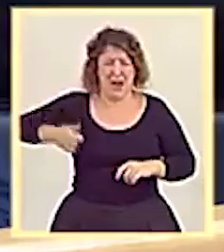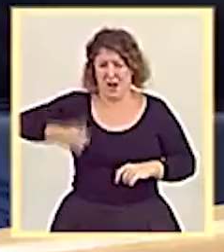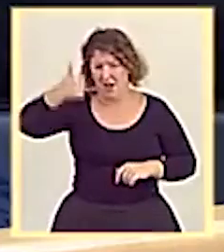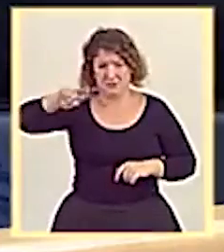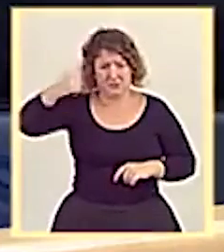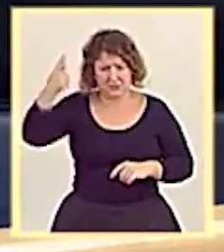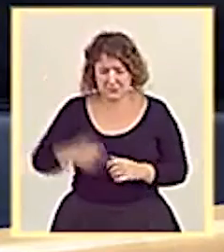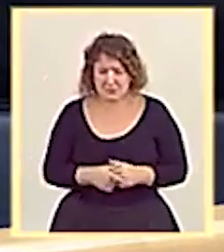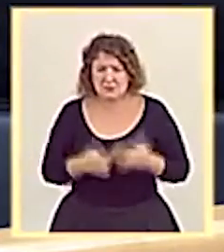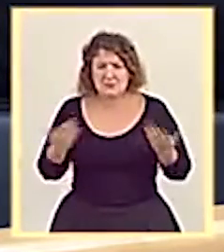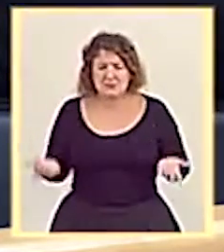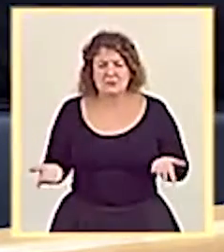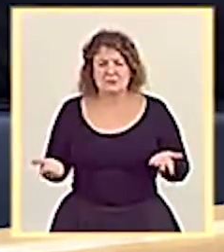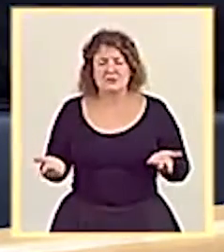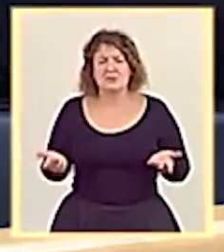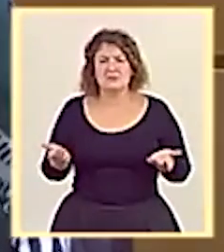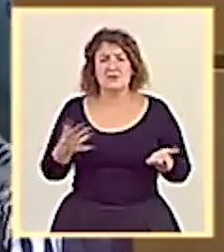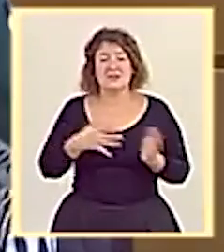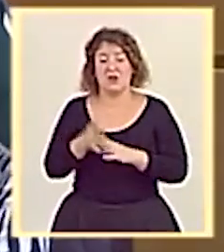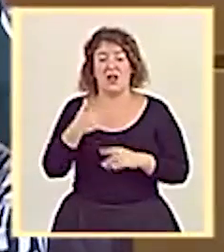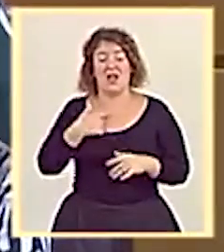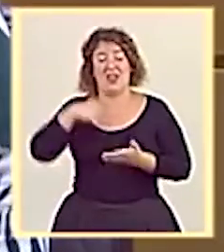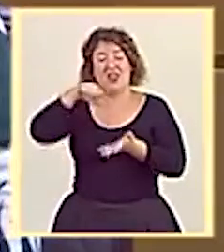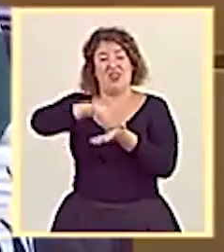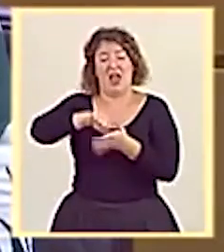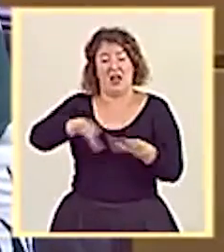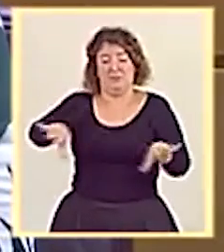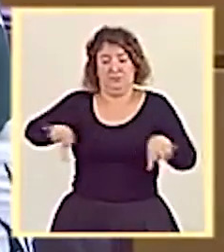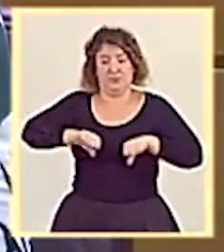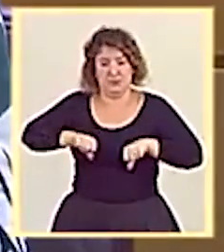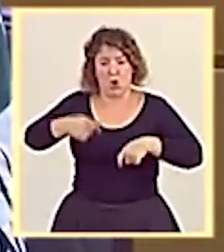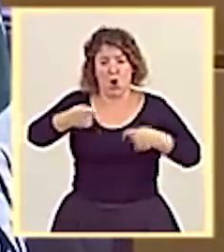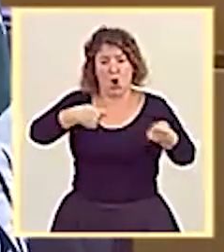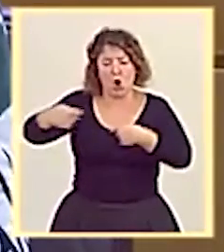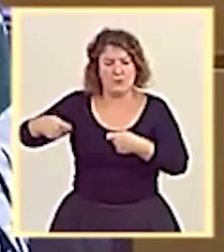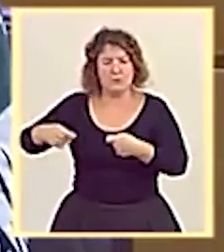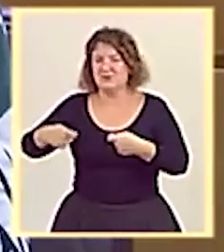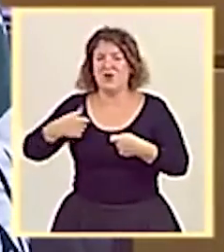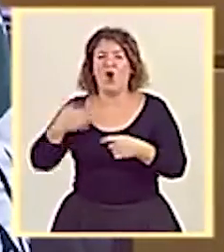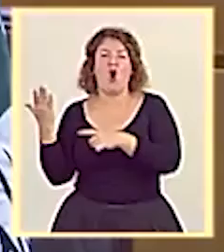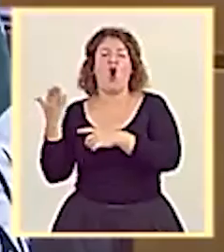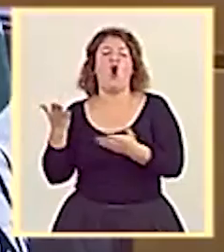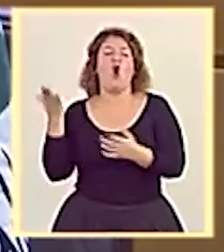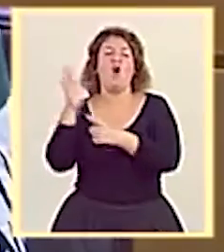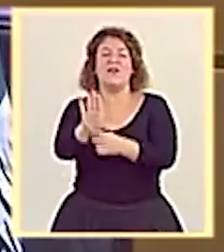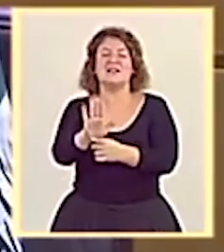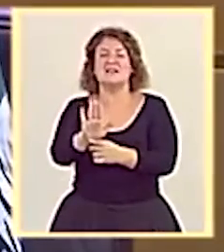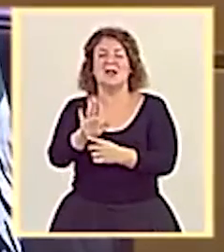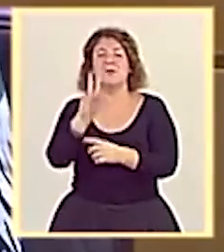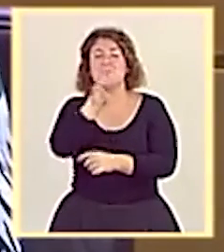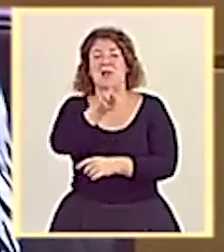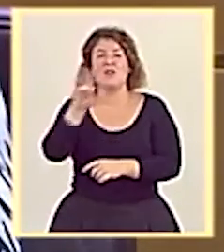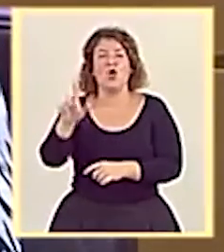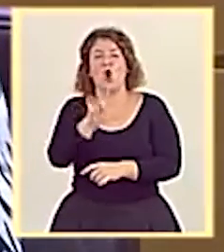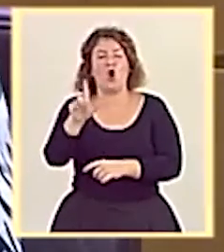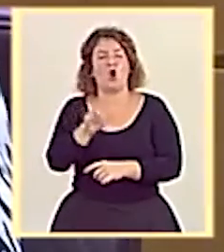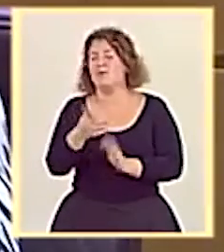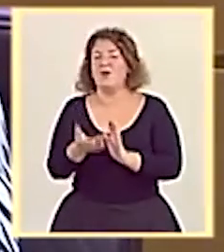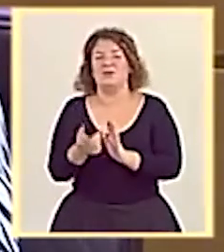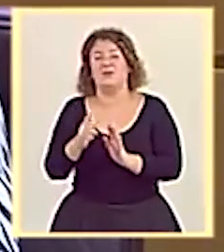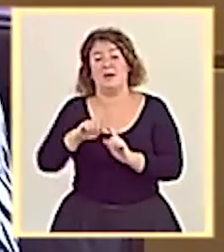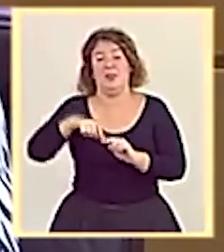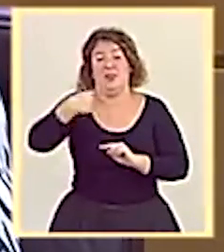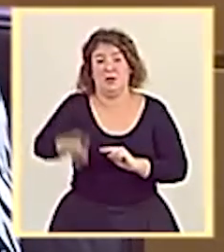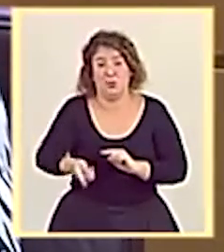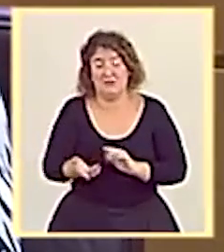comienzo de esta compra centralizada no fue el mejor. Se lanzó una oferta el día 22 de julio, pero tuvo que ser retirada días